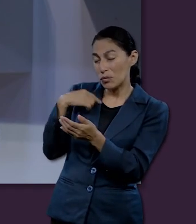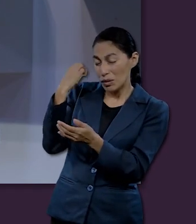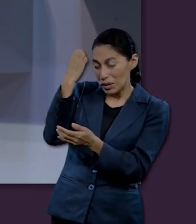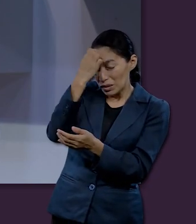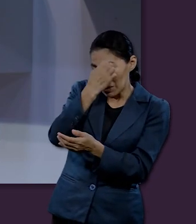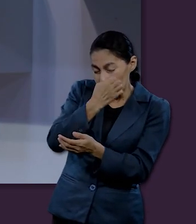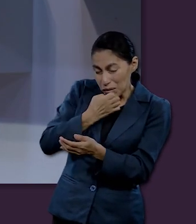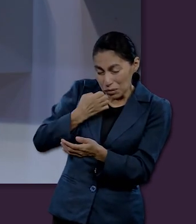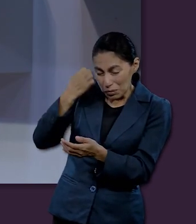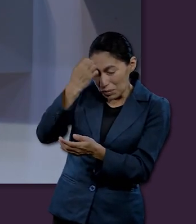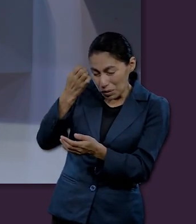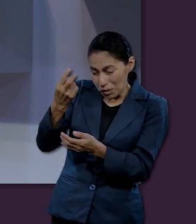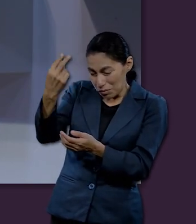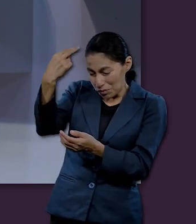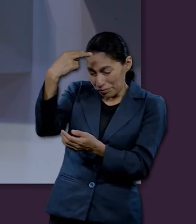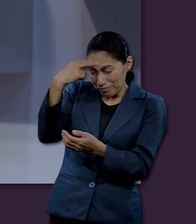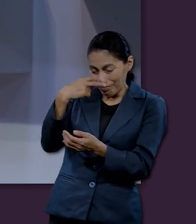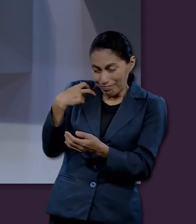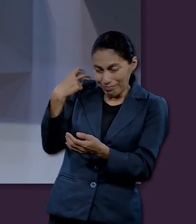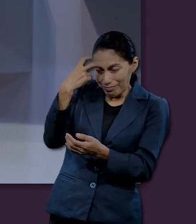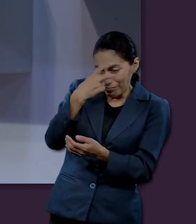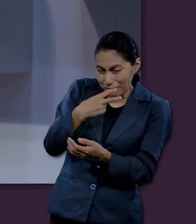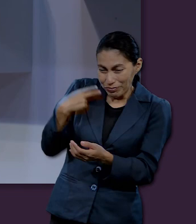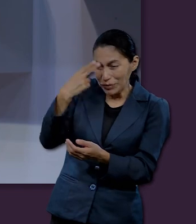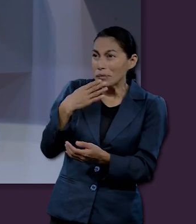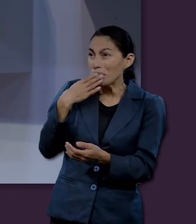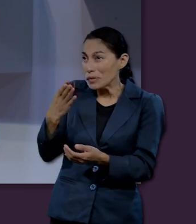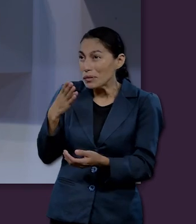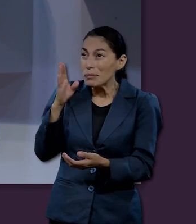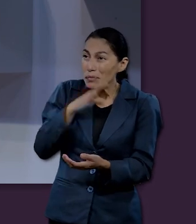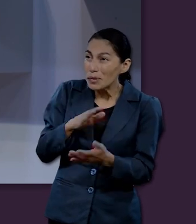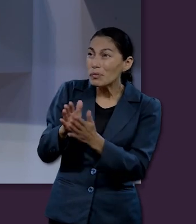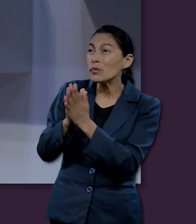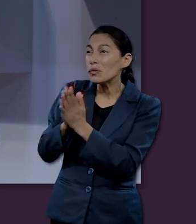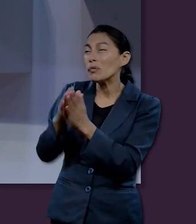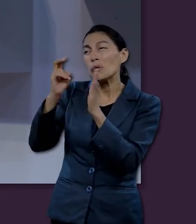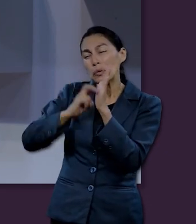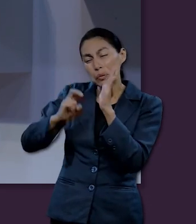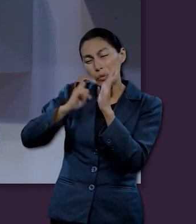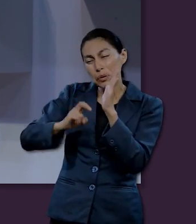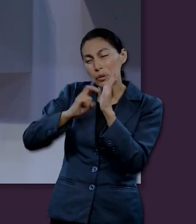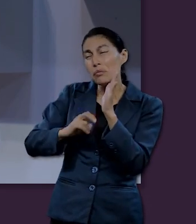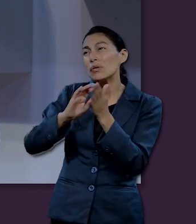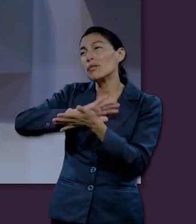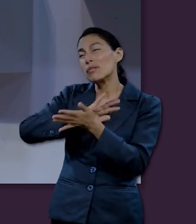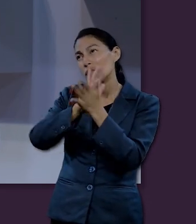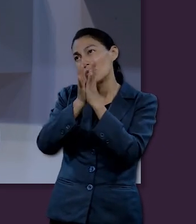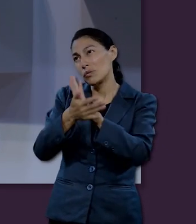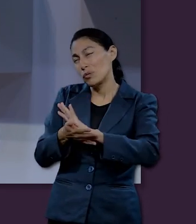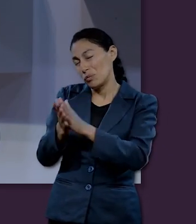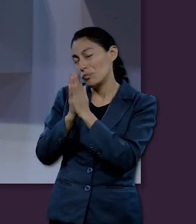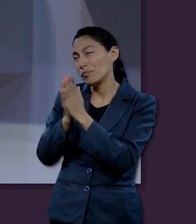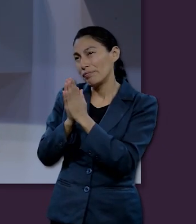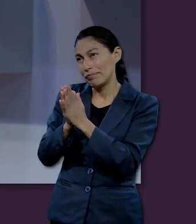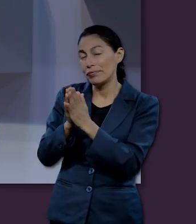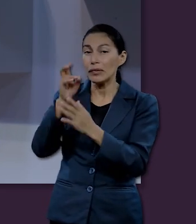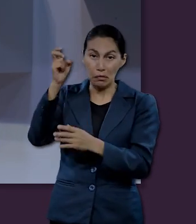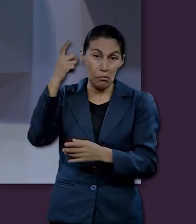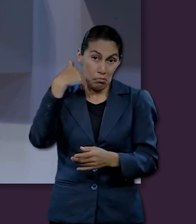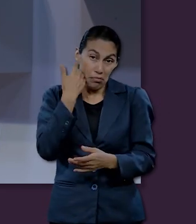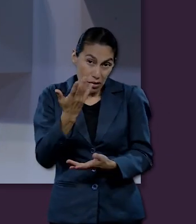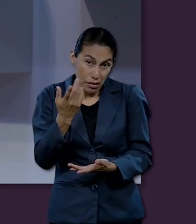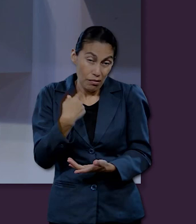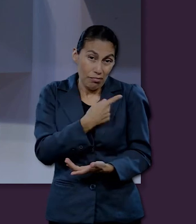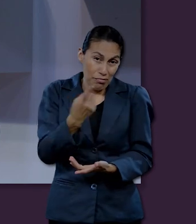ir ante Dios, orar y analizarnos si vamos bien. Y en ese sentido, pues Dios desea